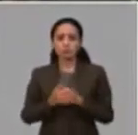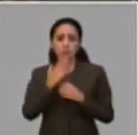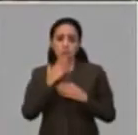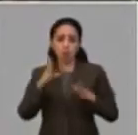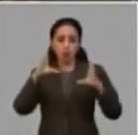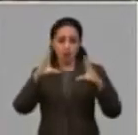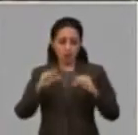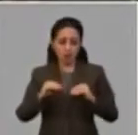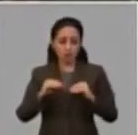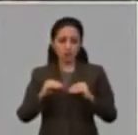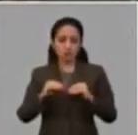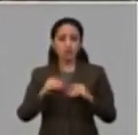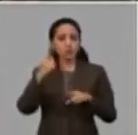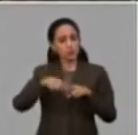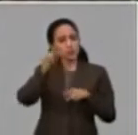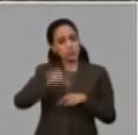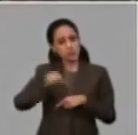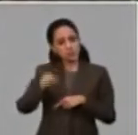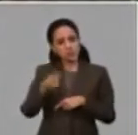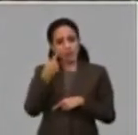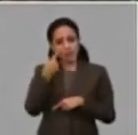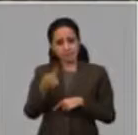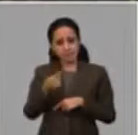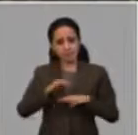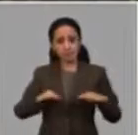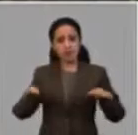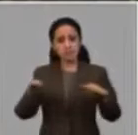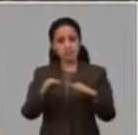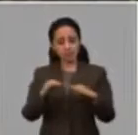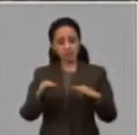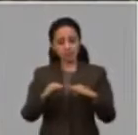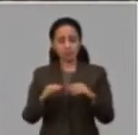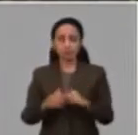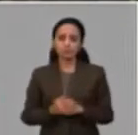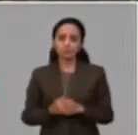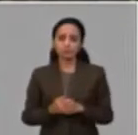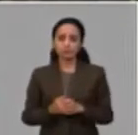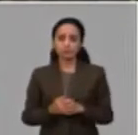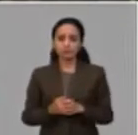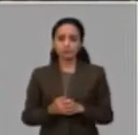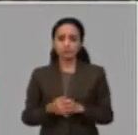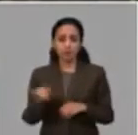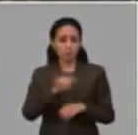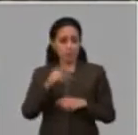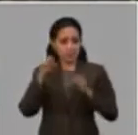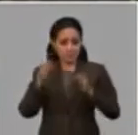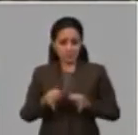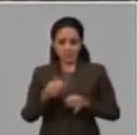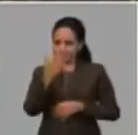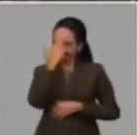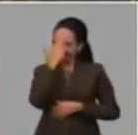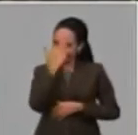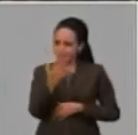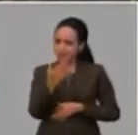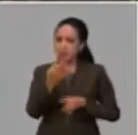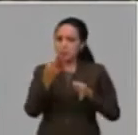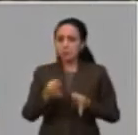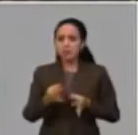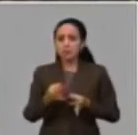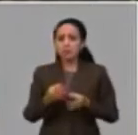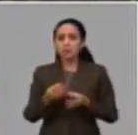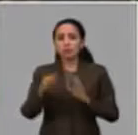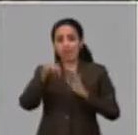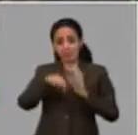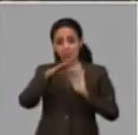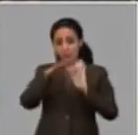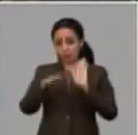y demás personas que se encuentran en sintonía con esta mesa redonda. Y como siempre agradezco la posibilidad que nos da este programa